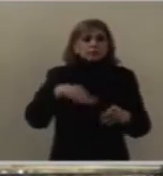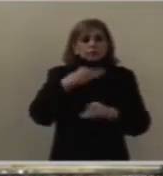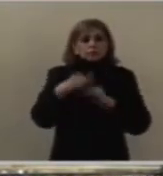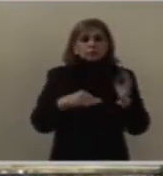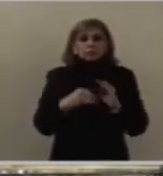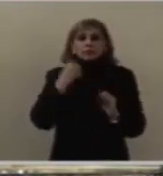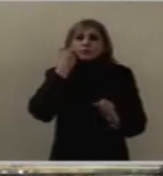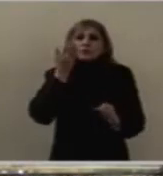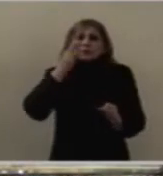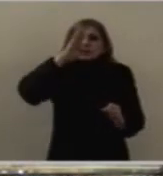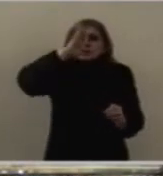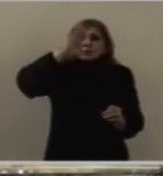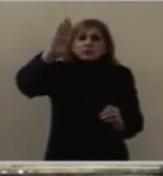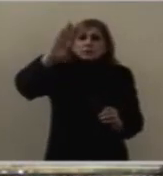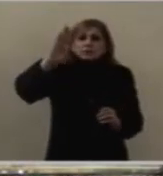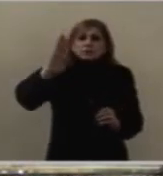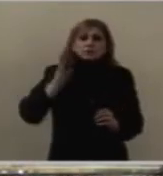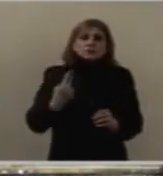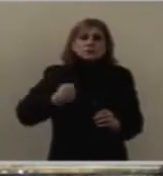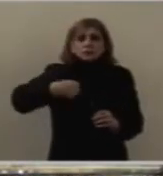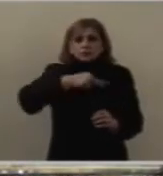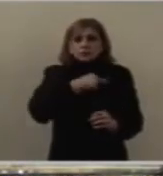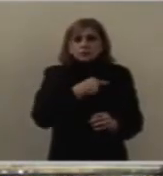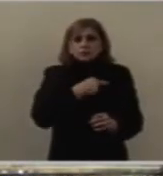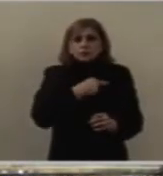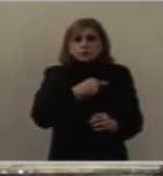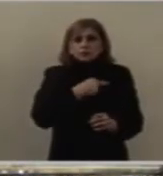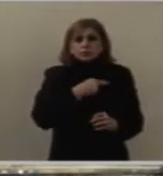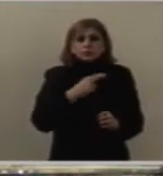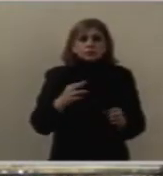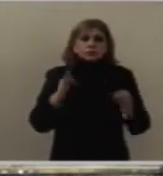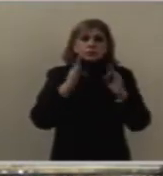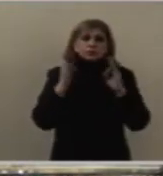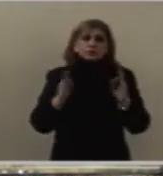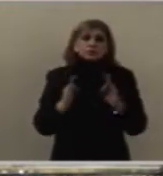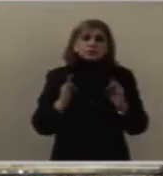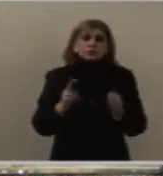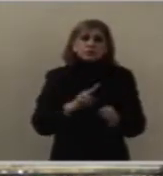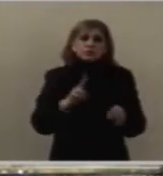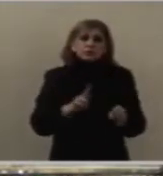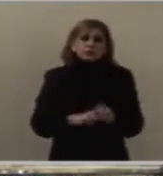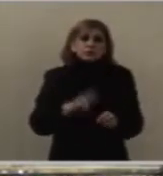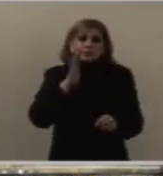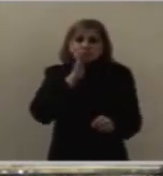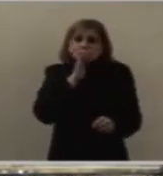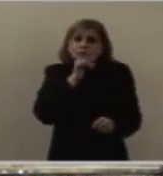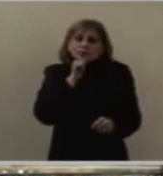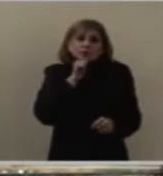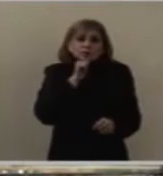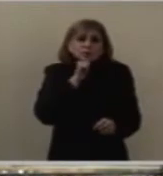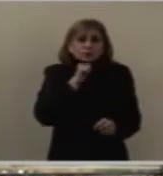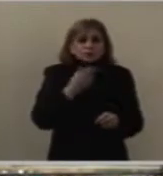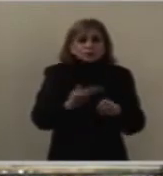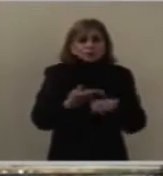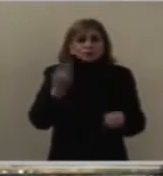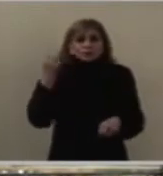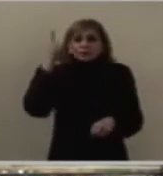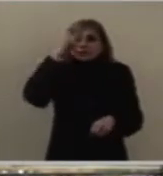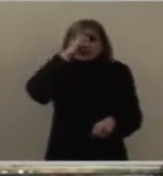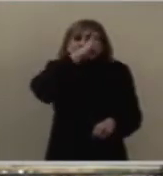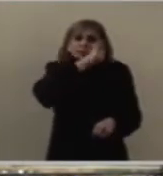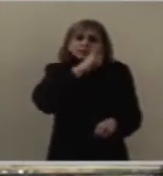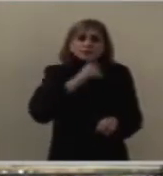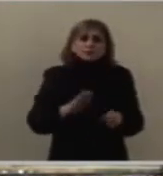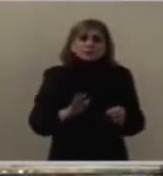y que nosotros de modo natural no lo podemos hacer, porque cualquier